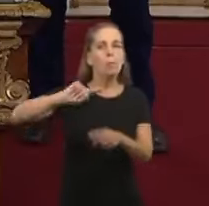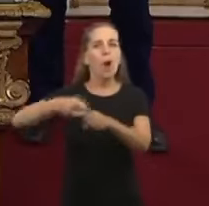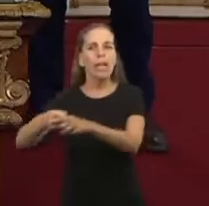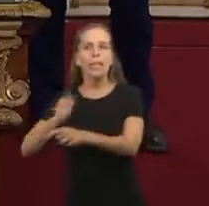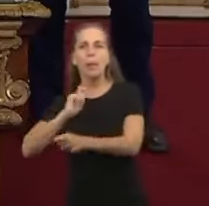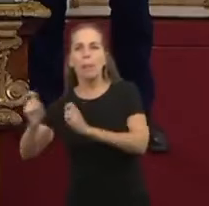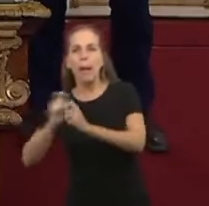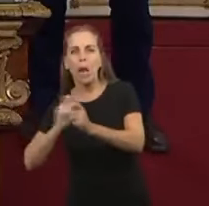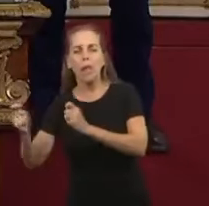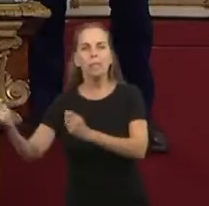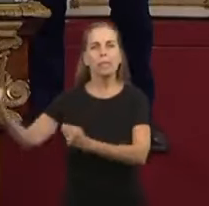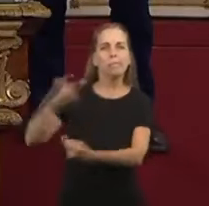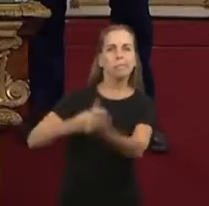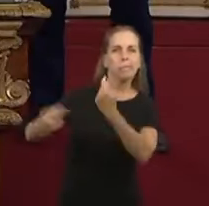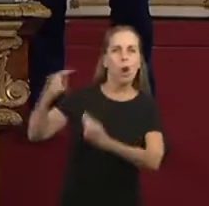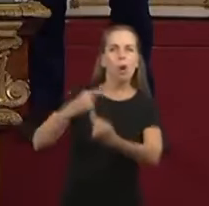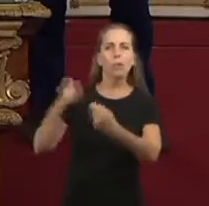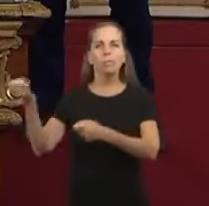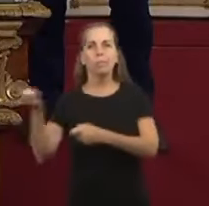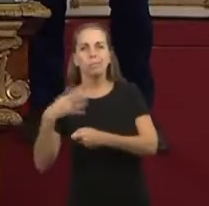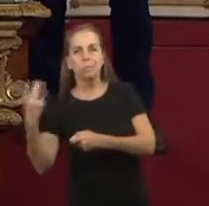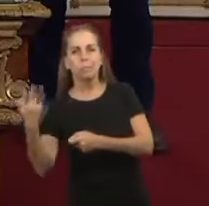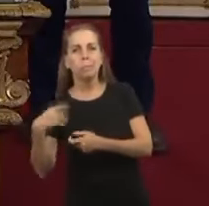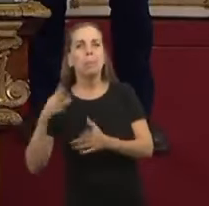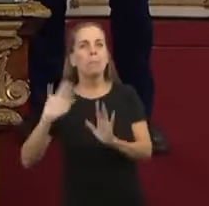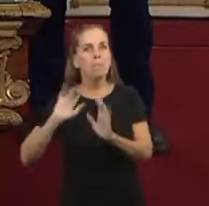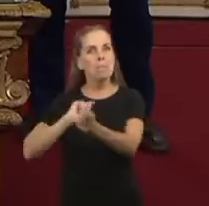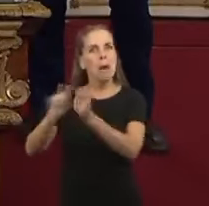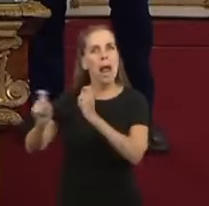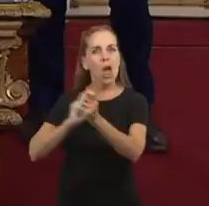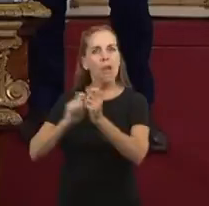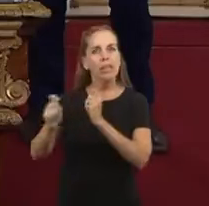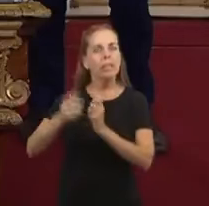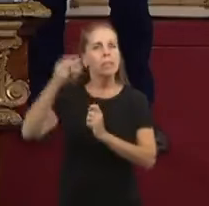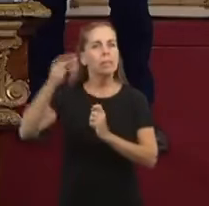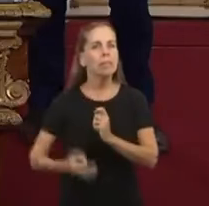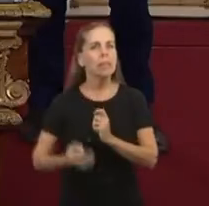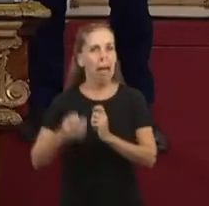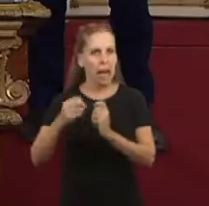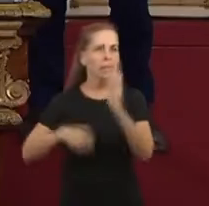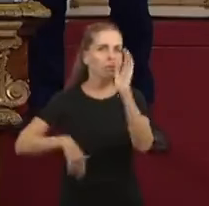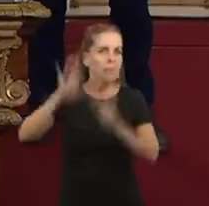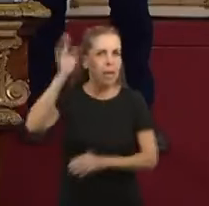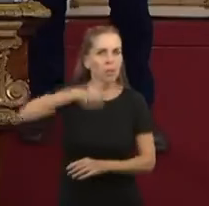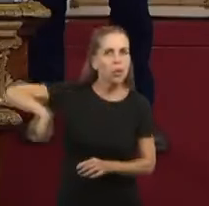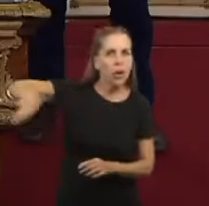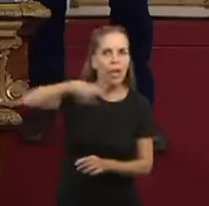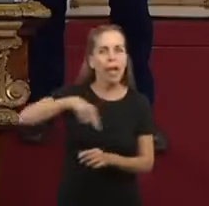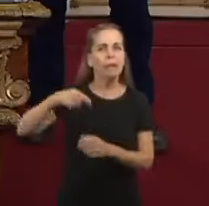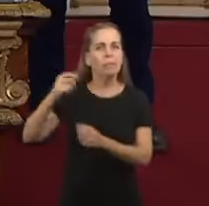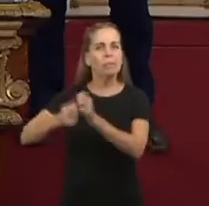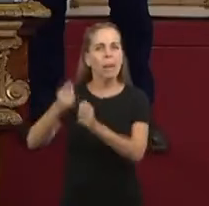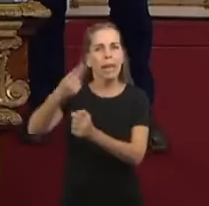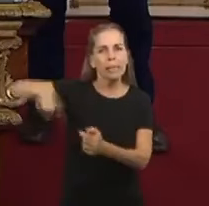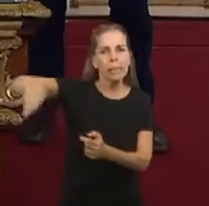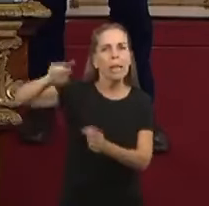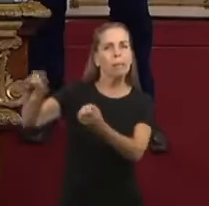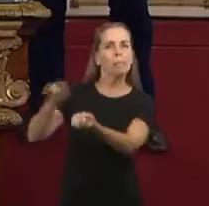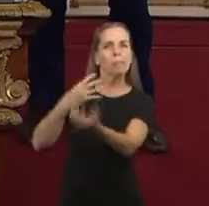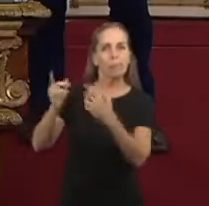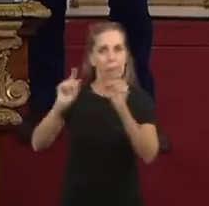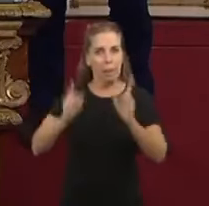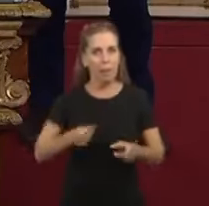y petardistas tribuneros, los periodistas especializados y buena parte del establishment argentino, quiero